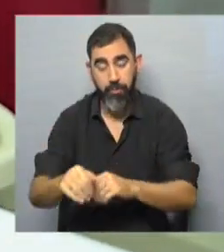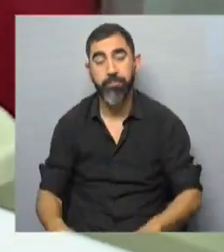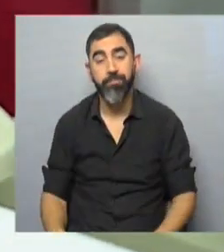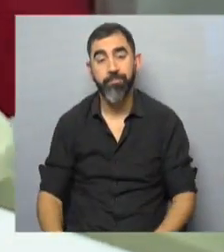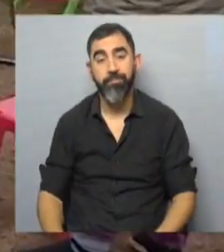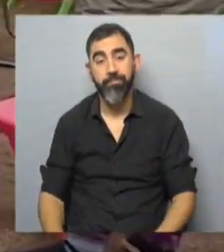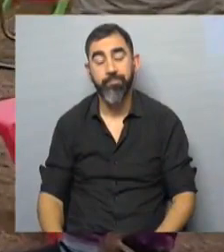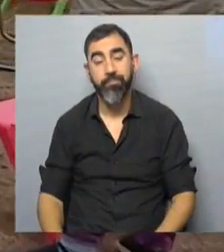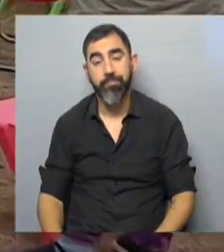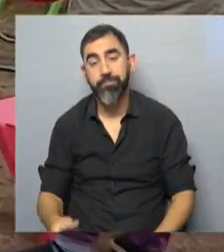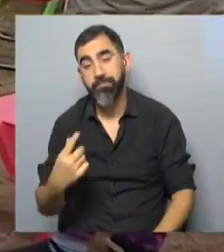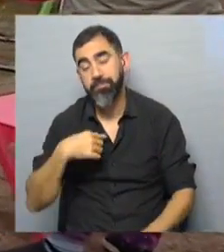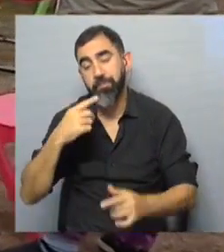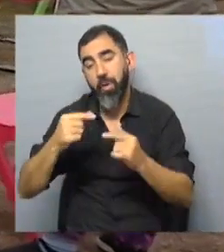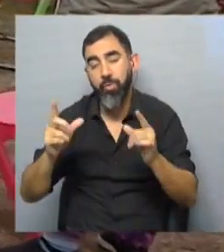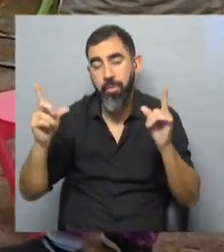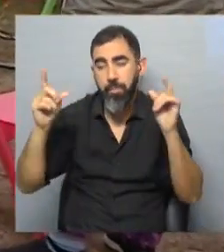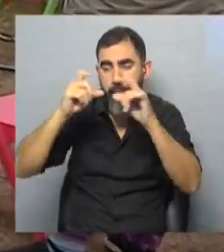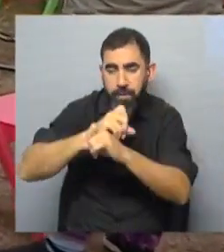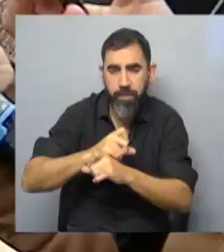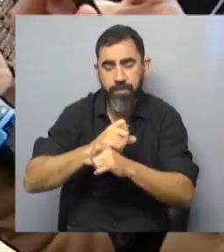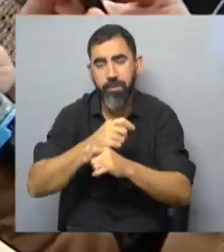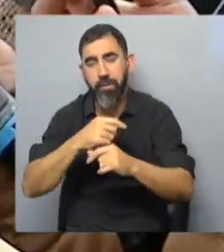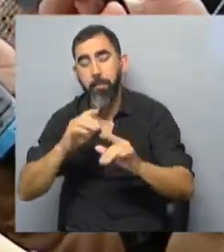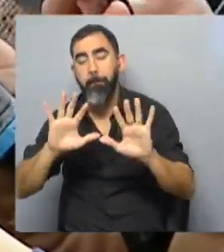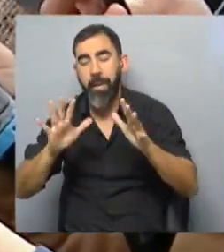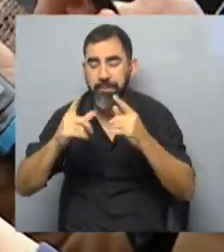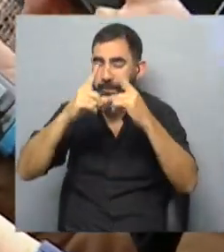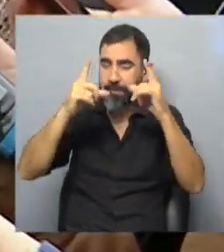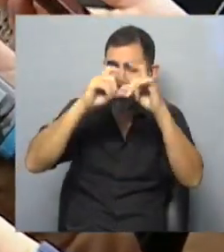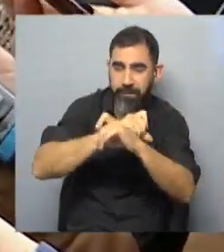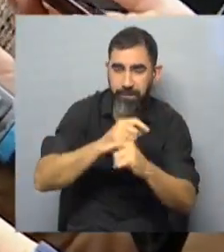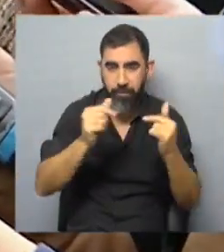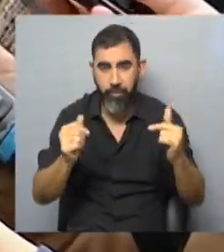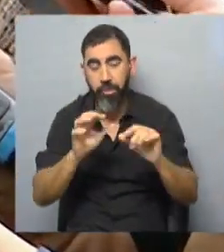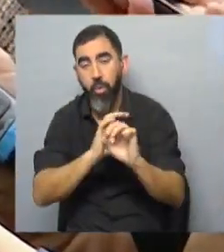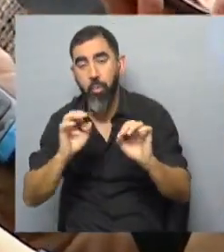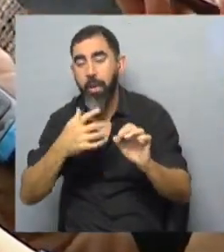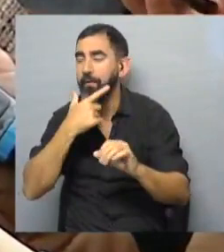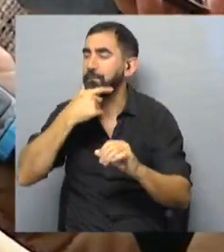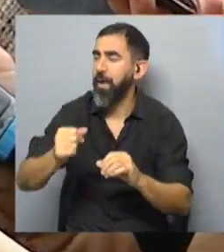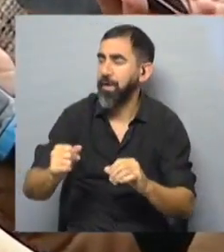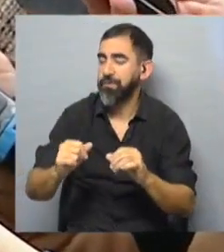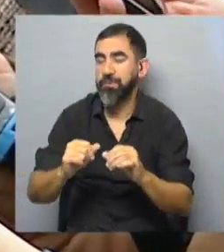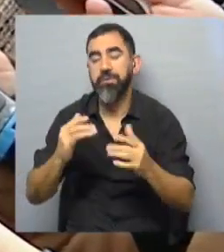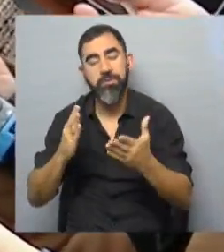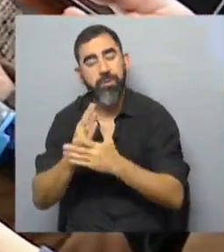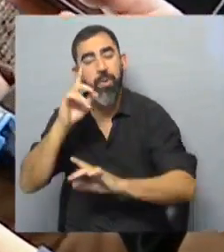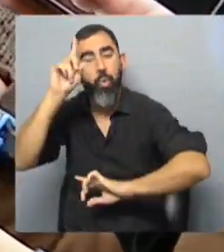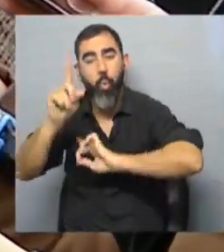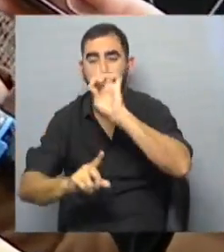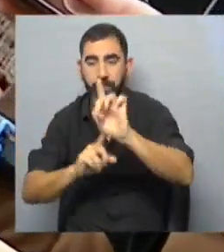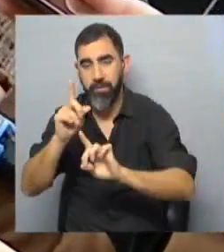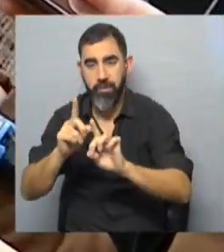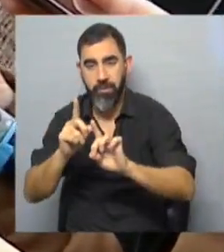hasta para las cosas más difíciles, que nos parecen difíciles, o que nos parecen sencillas, es la universidad.